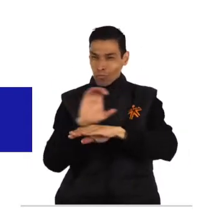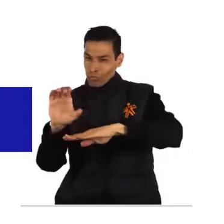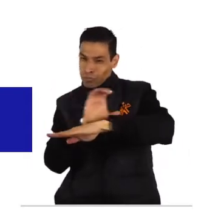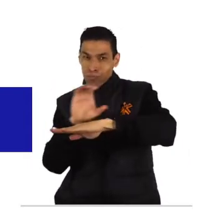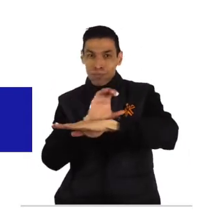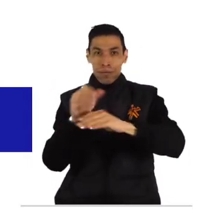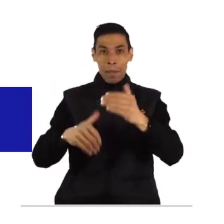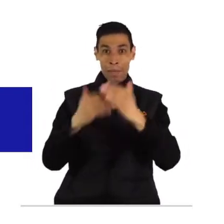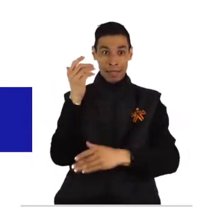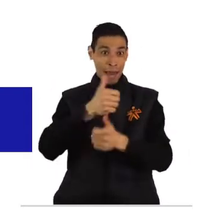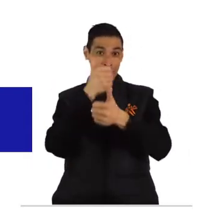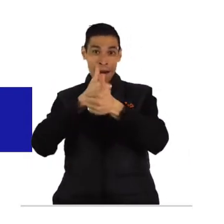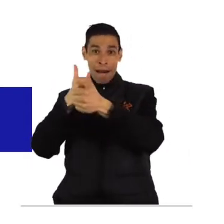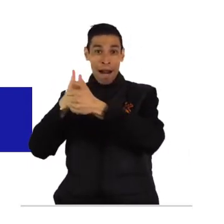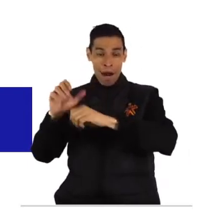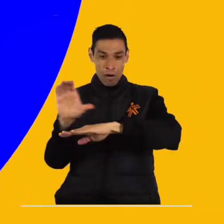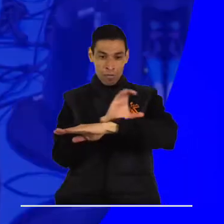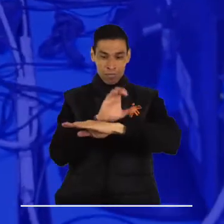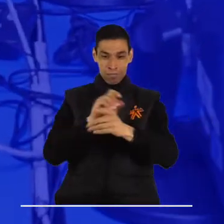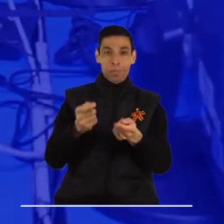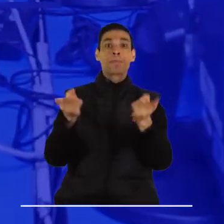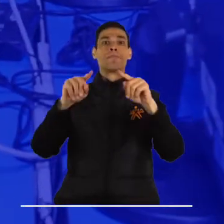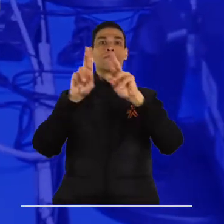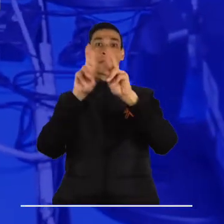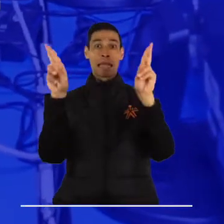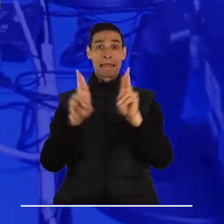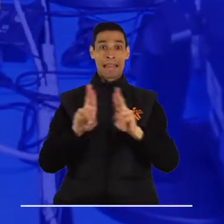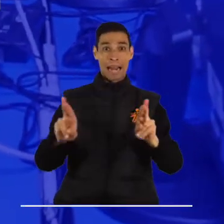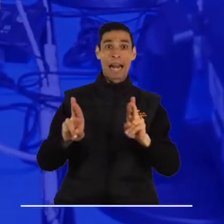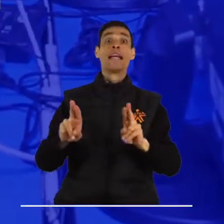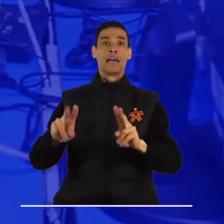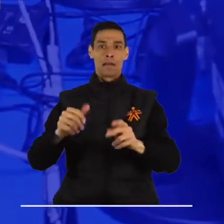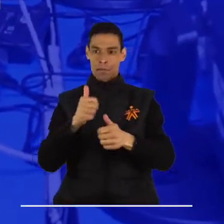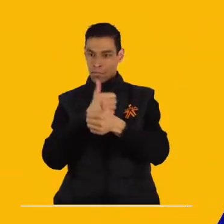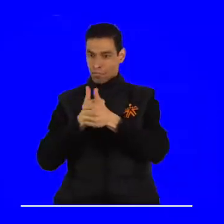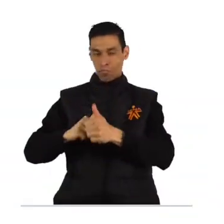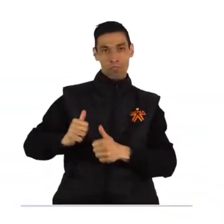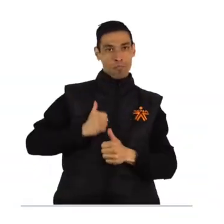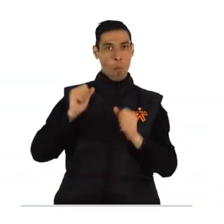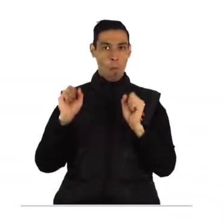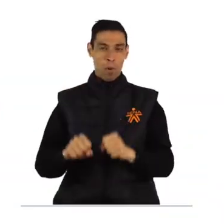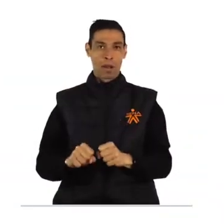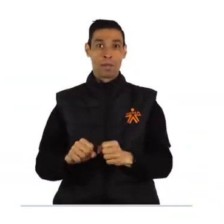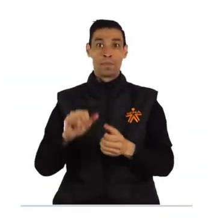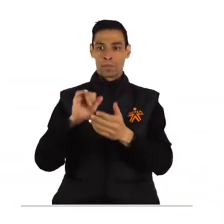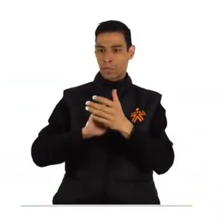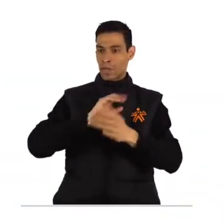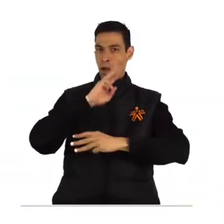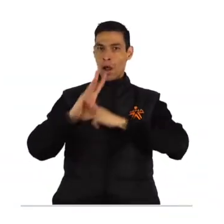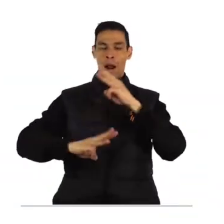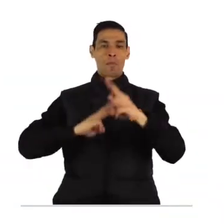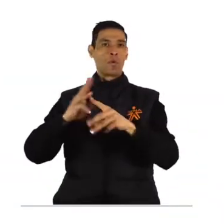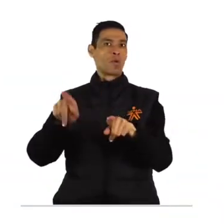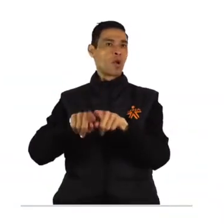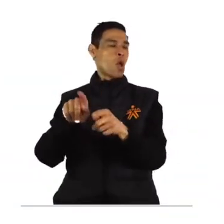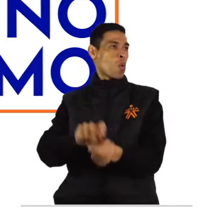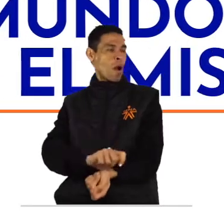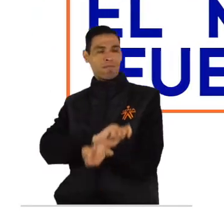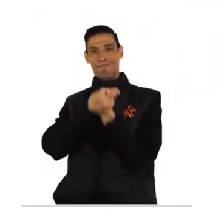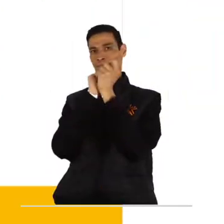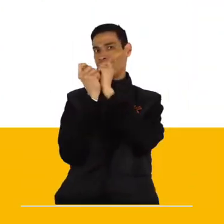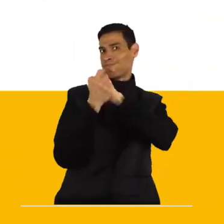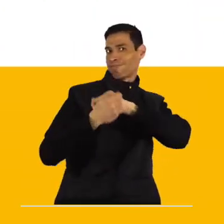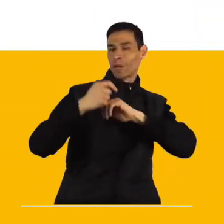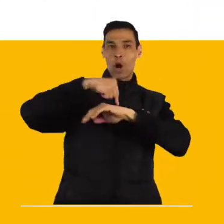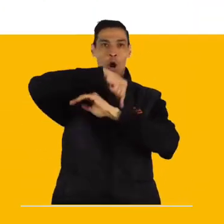creación hizo posible la computadora personal y la llegada de la internet luego de esto el mundo no fue el mismo